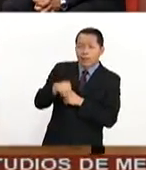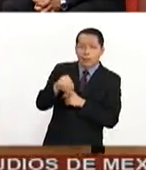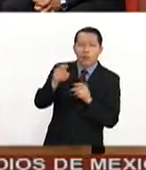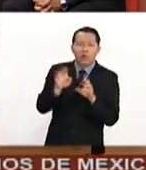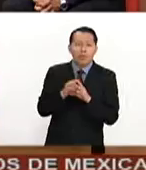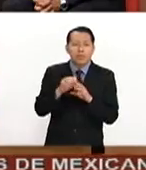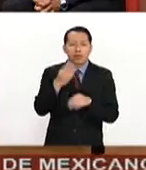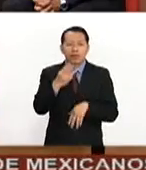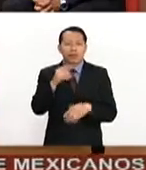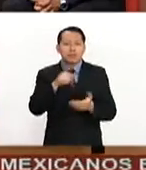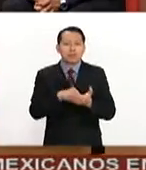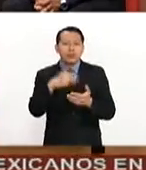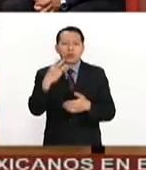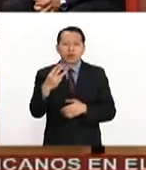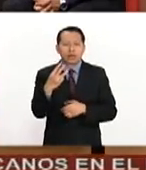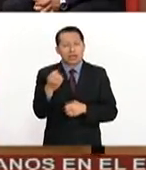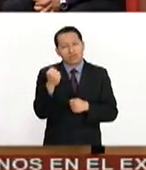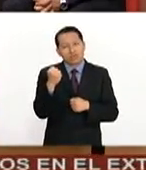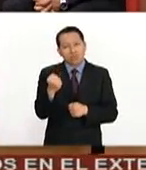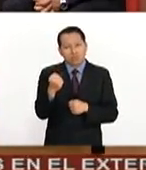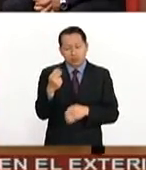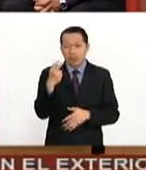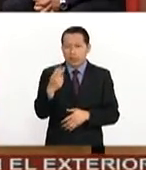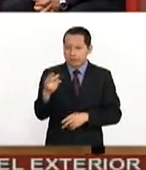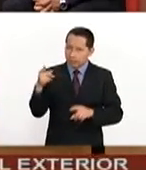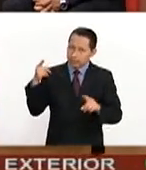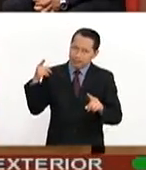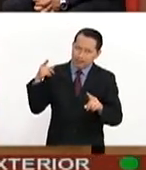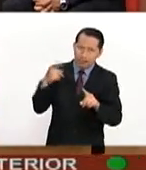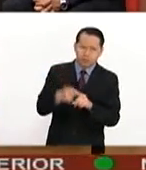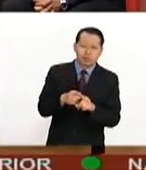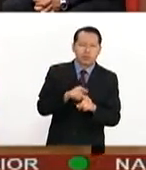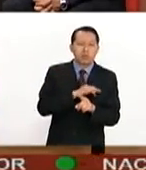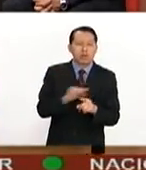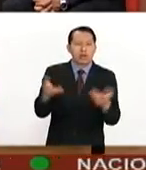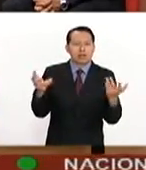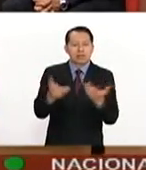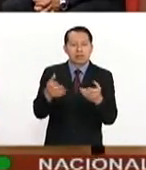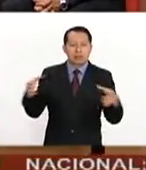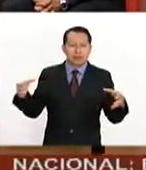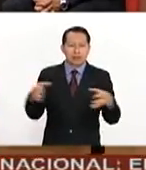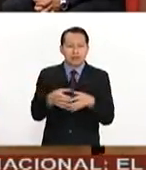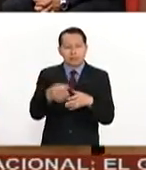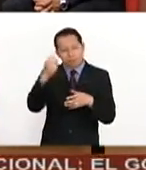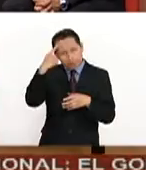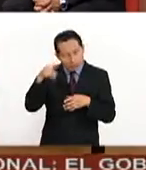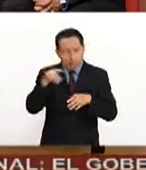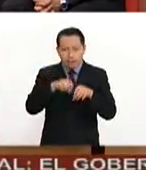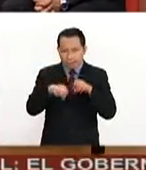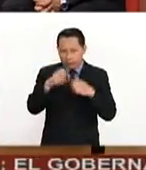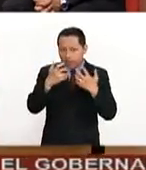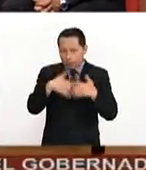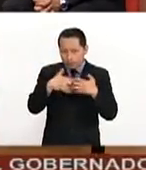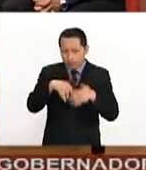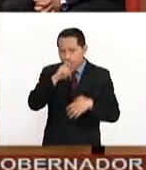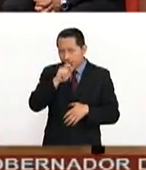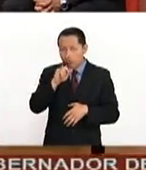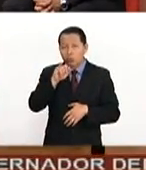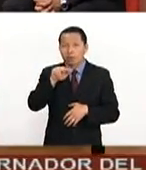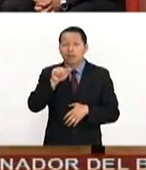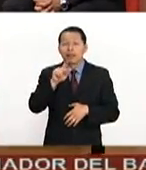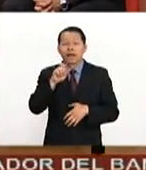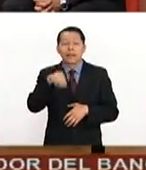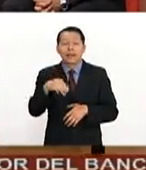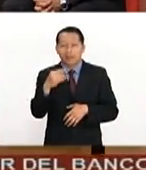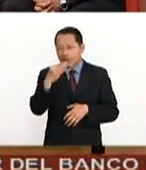convocatoria 3.3 de alto impacto, está diseñada específicamente para este sector, para las industrias creativas. Y el INADEM lo que ha